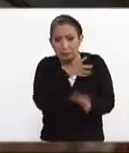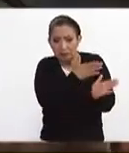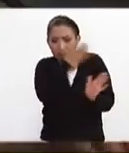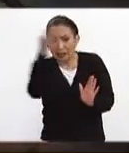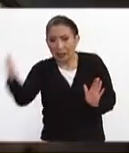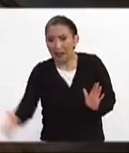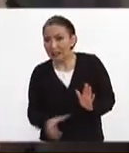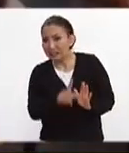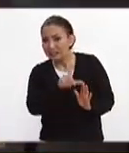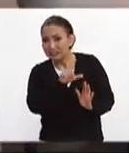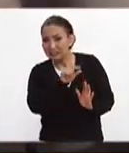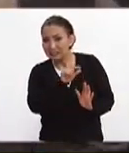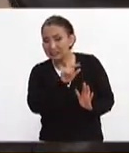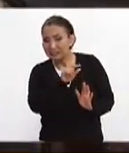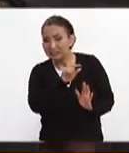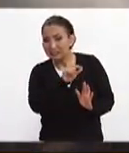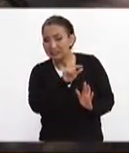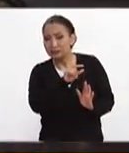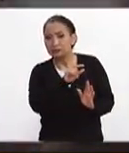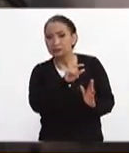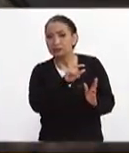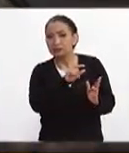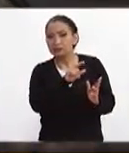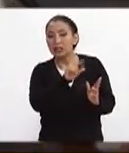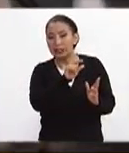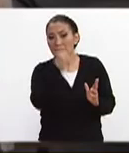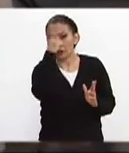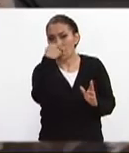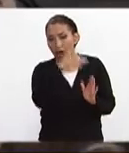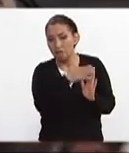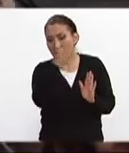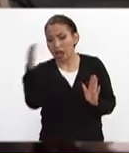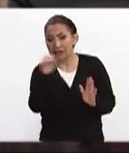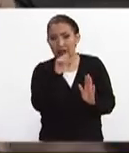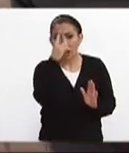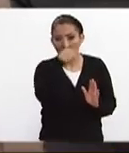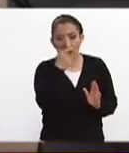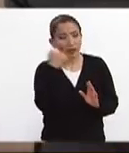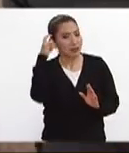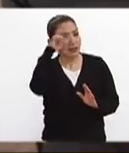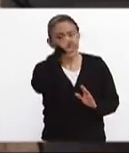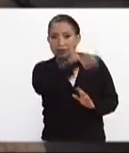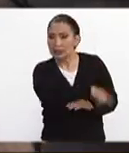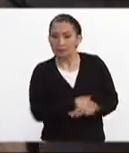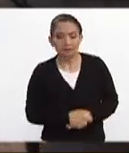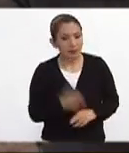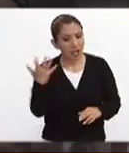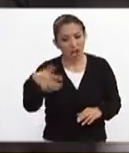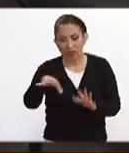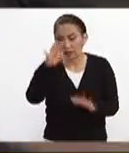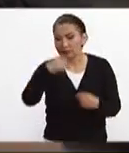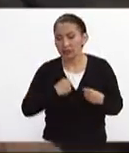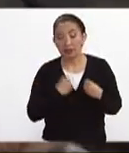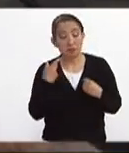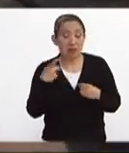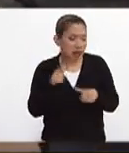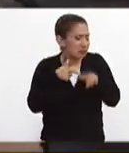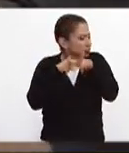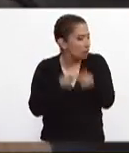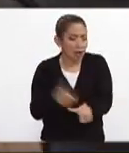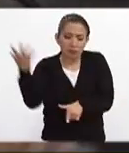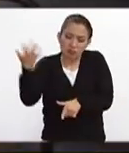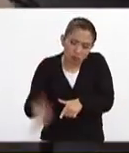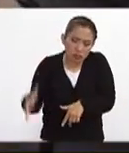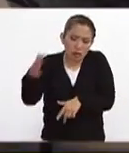más de 70 horas de 60 horas y es muy complicado encontrar alguien con vida sin embargo siguen